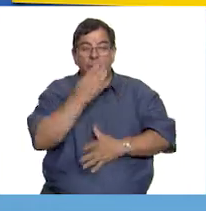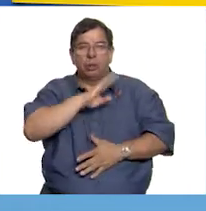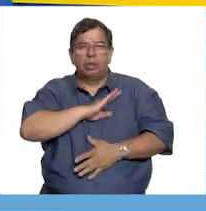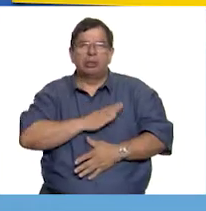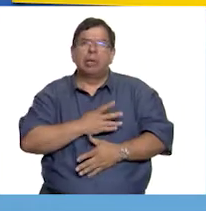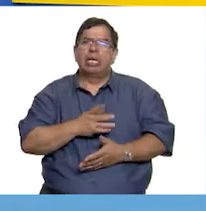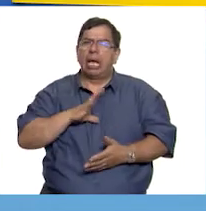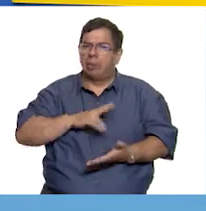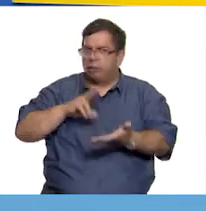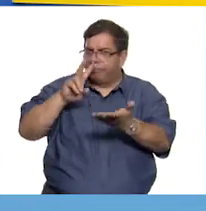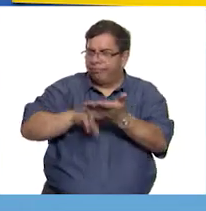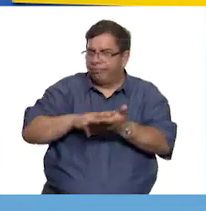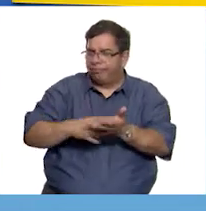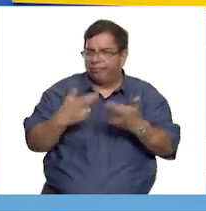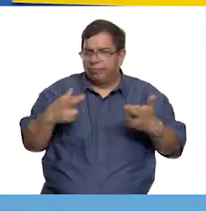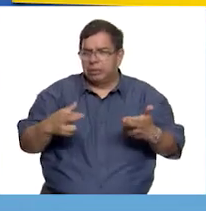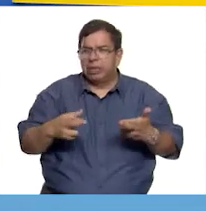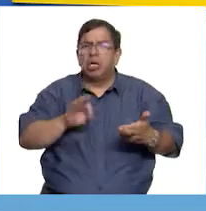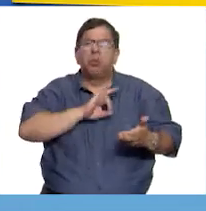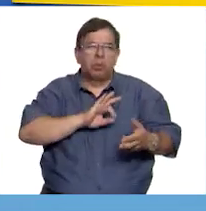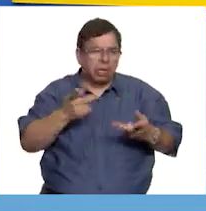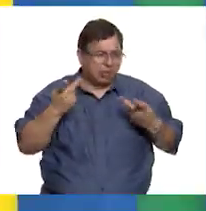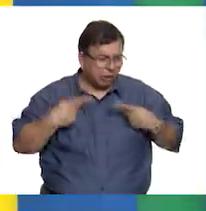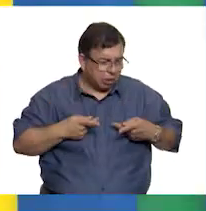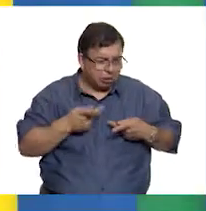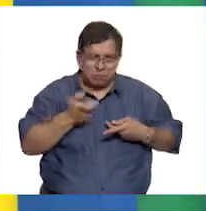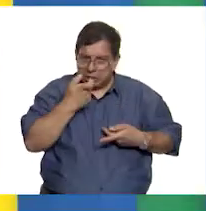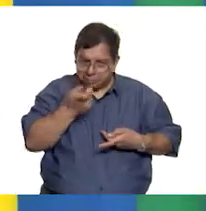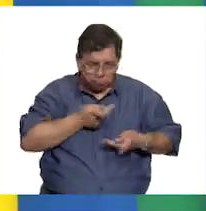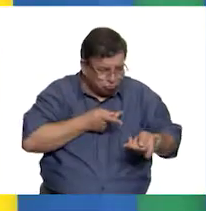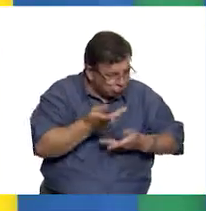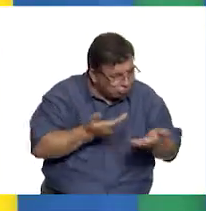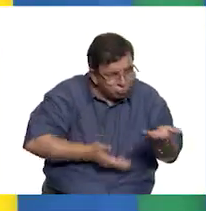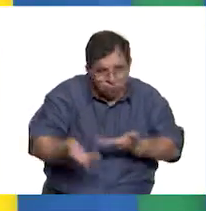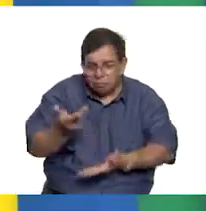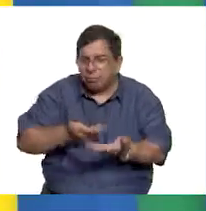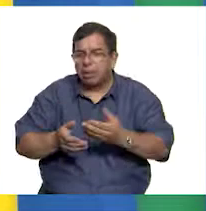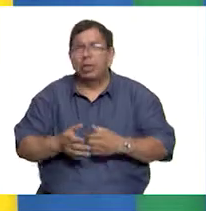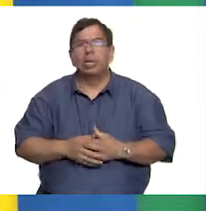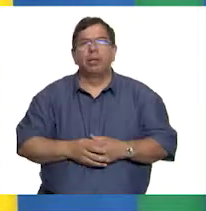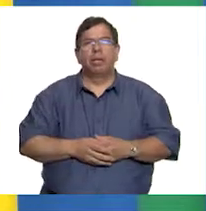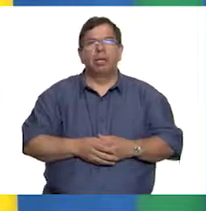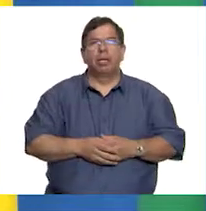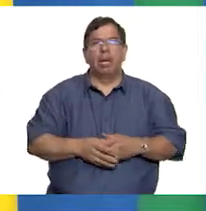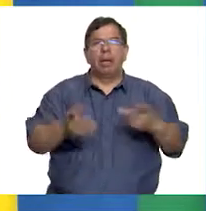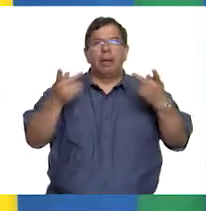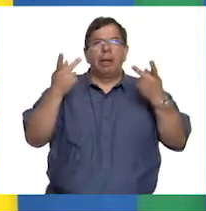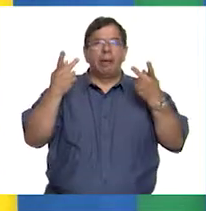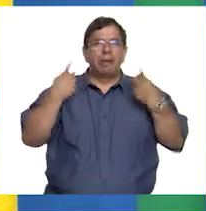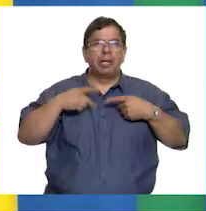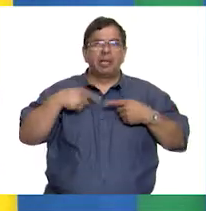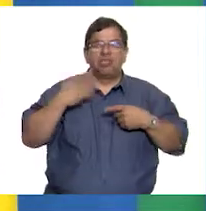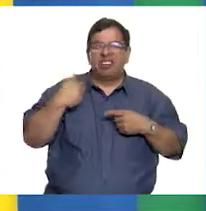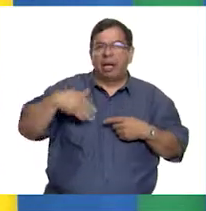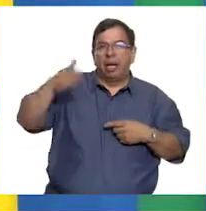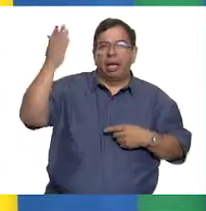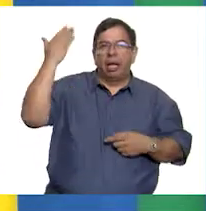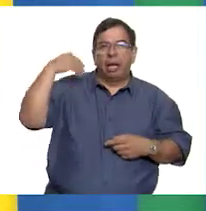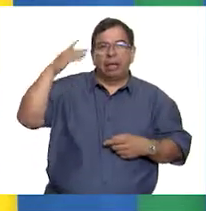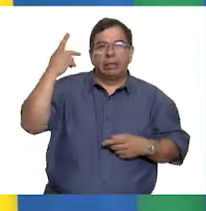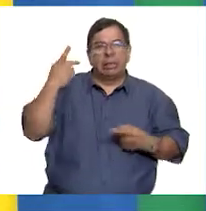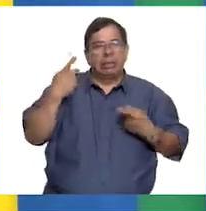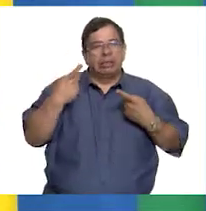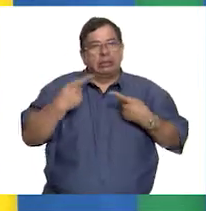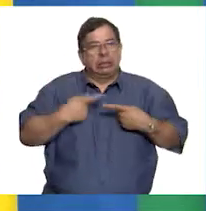lo que le permitió hasta prestar dinero a la gente. Otra cosa que mencionamos fue que la gente de aquel entonces era muy